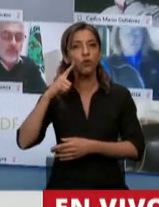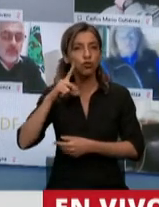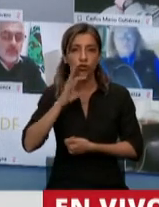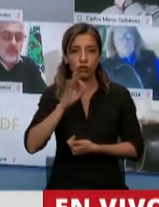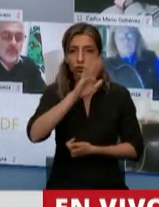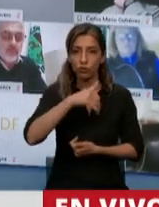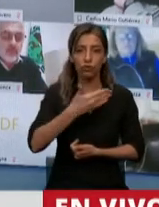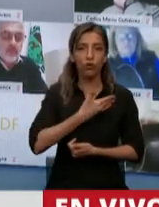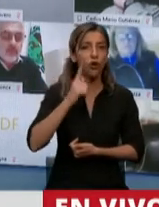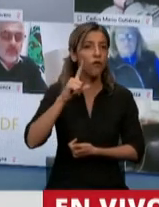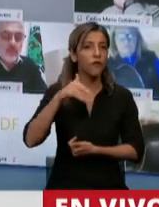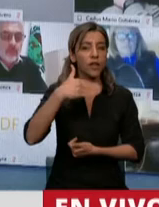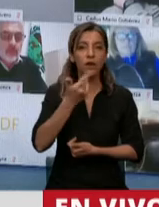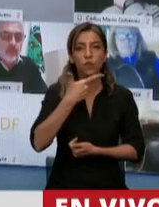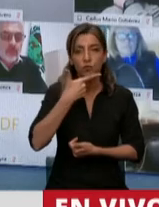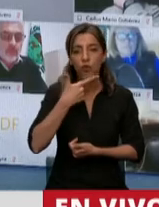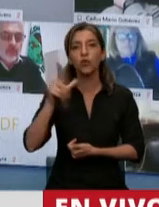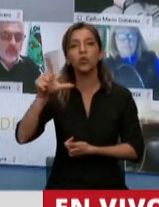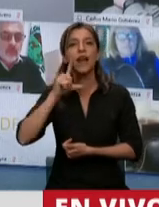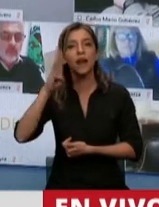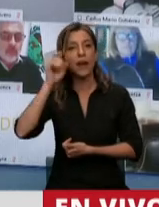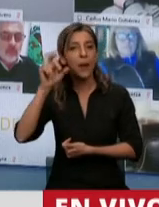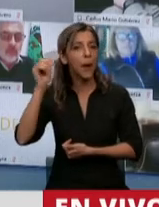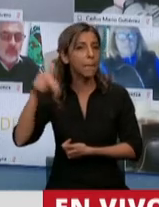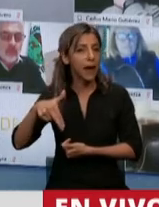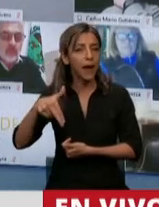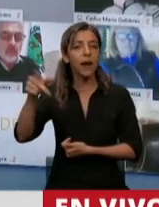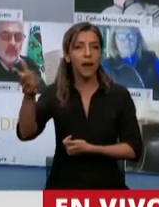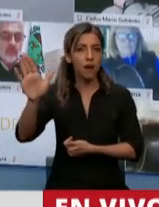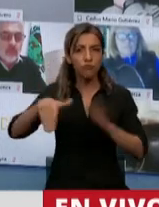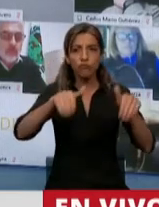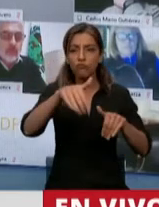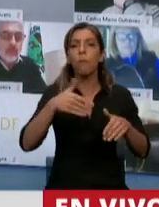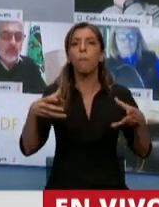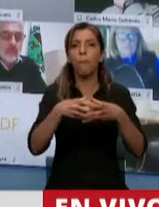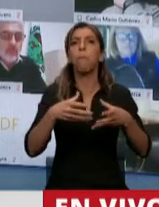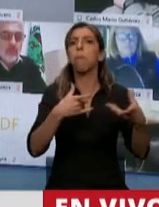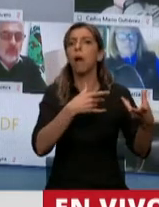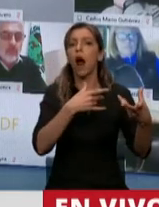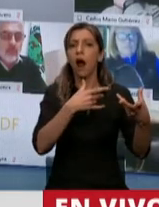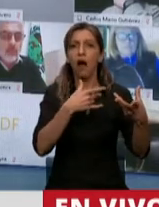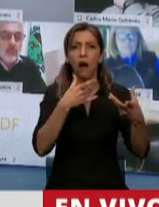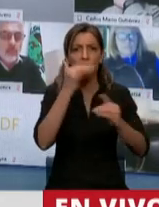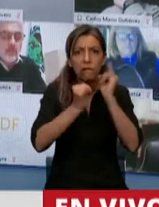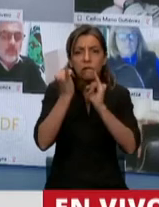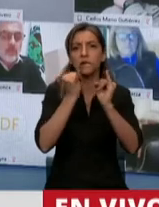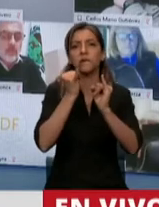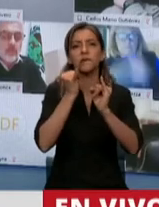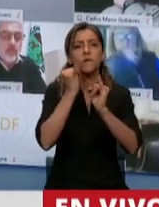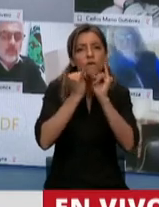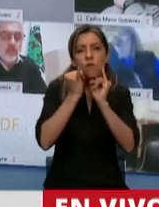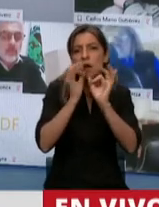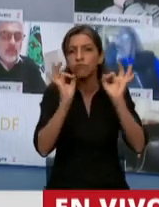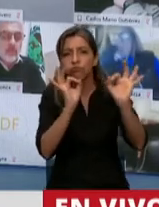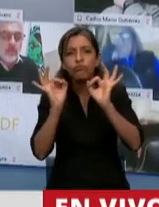Firmus y Carlos Lieberman acompañándonos, nutriéndonos de información. Realmente fue muy bueno para los que venimos siguiendo este